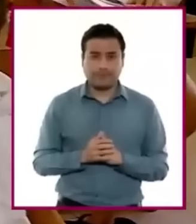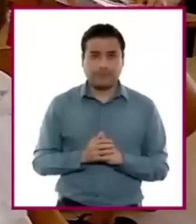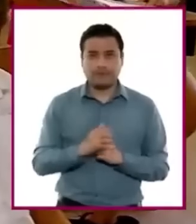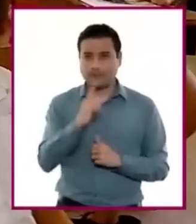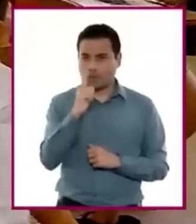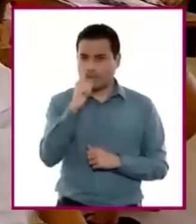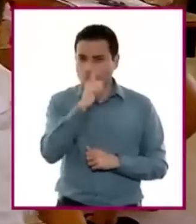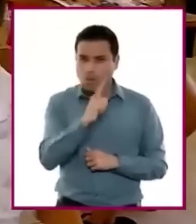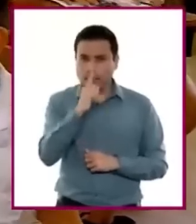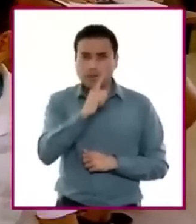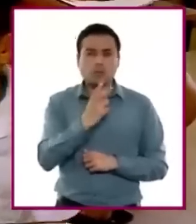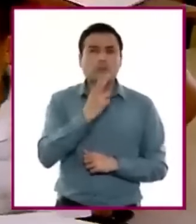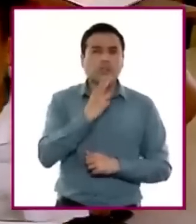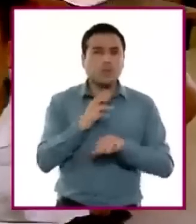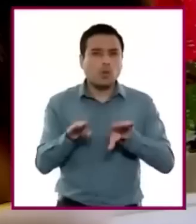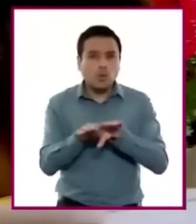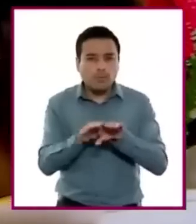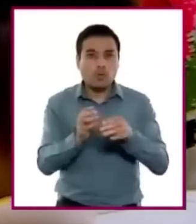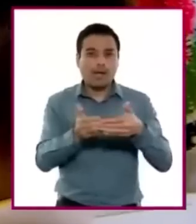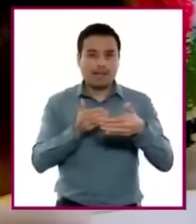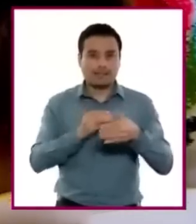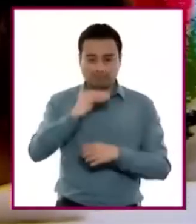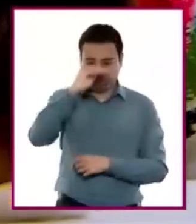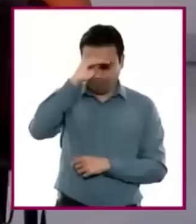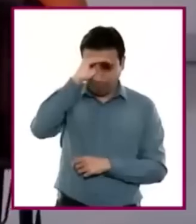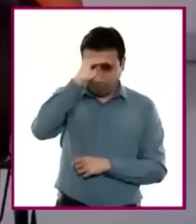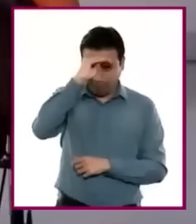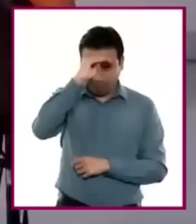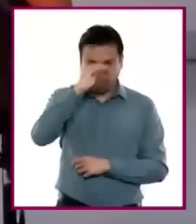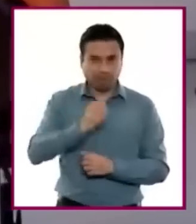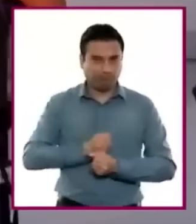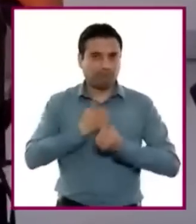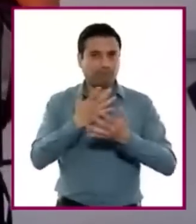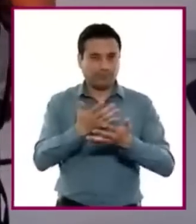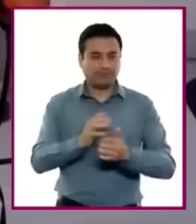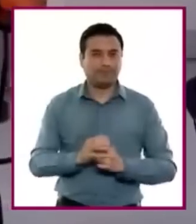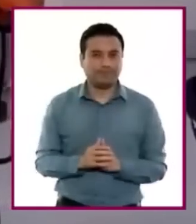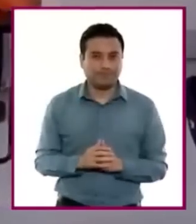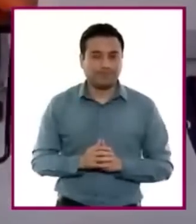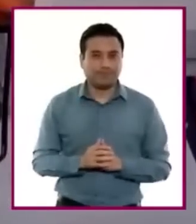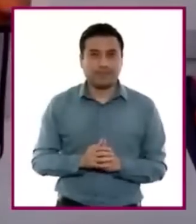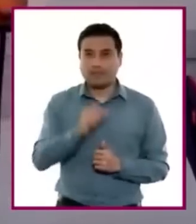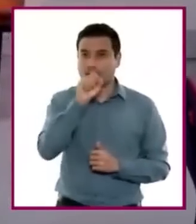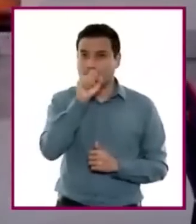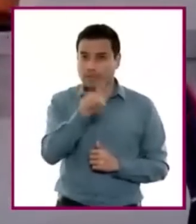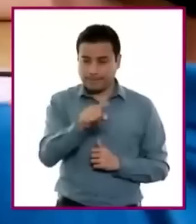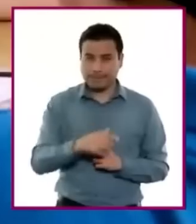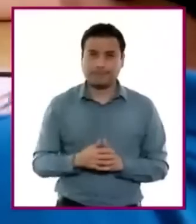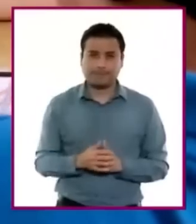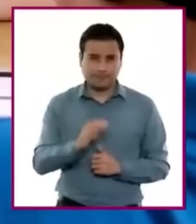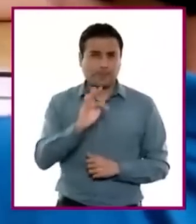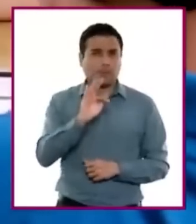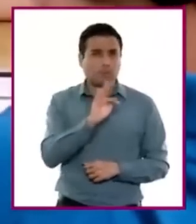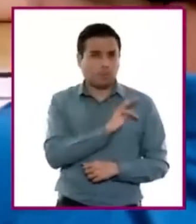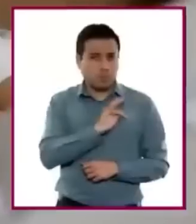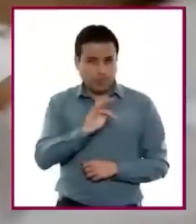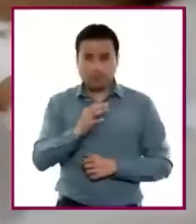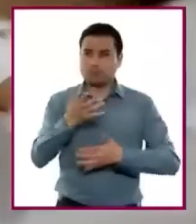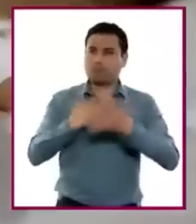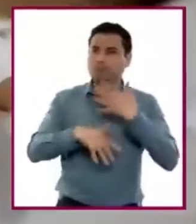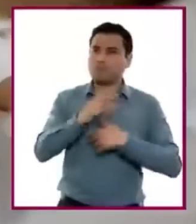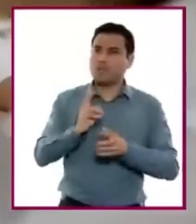sus respectivos elementos y recursos. Sean capaces de conversar en situaciones formales e informales,